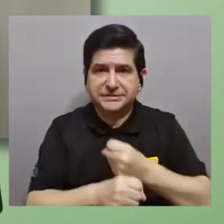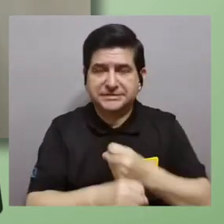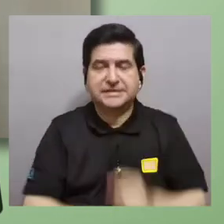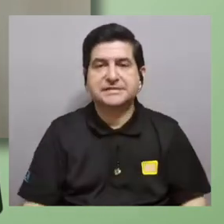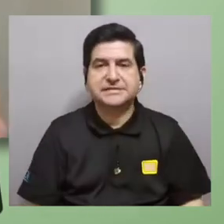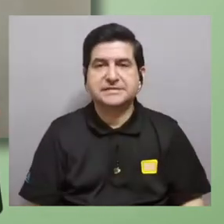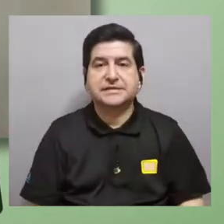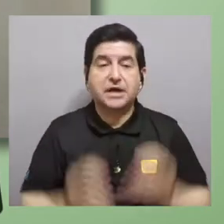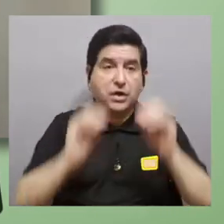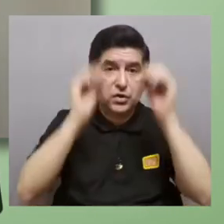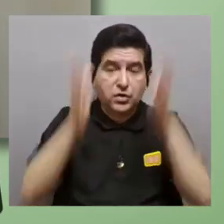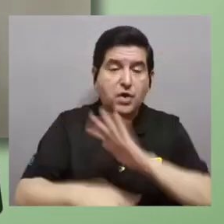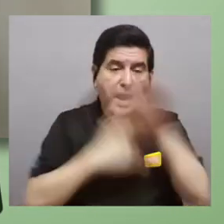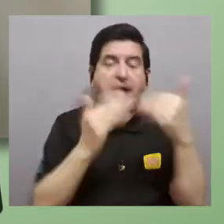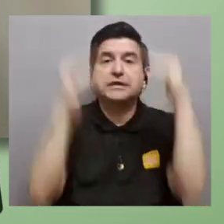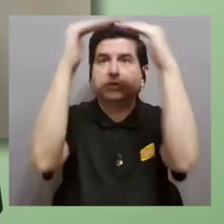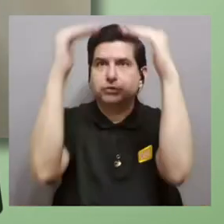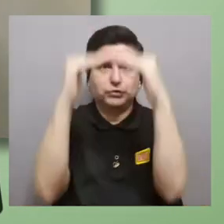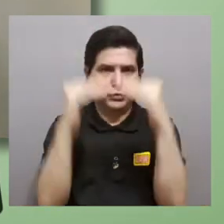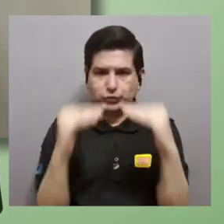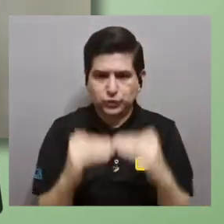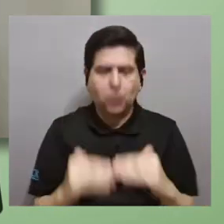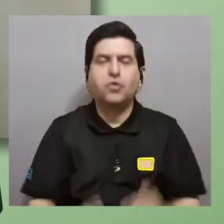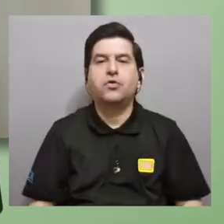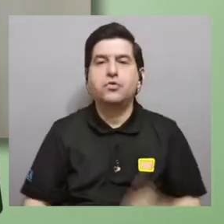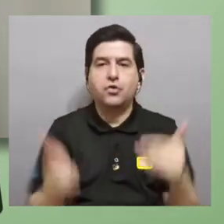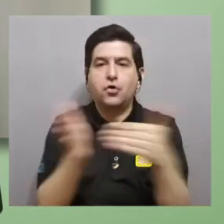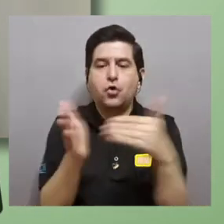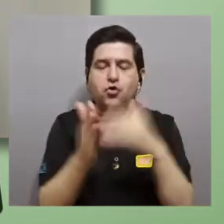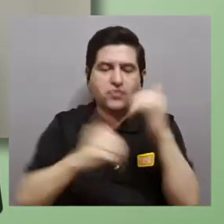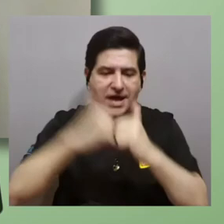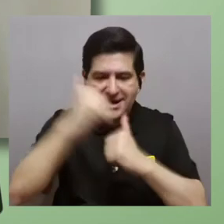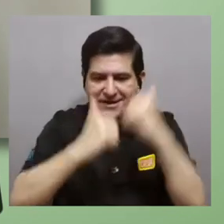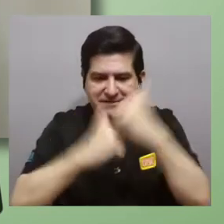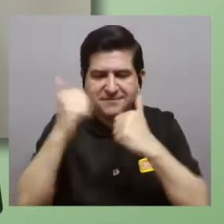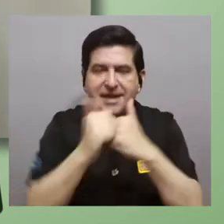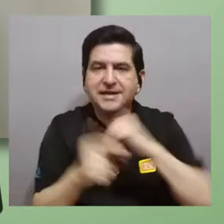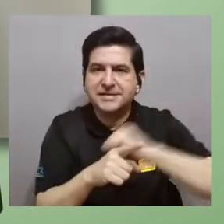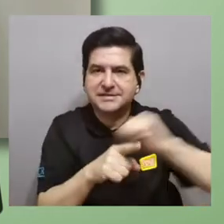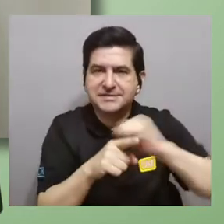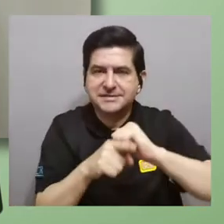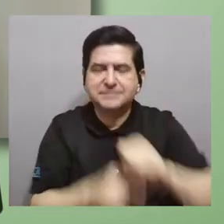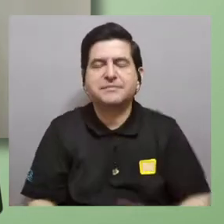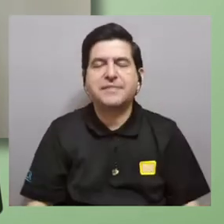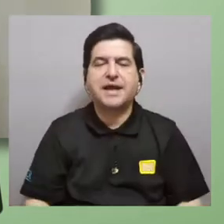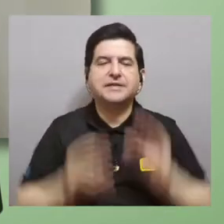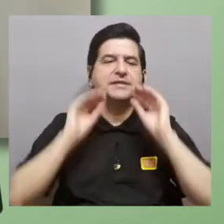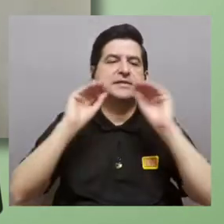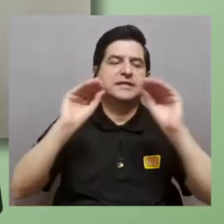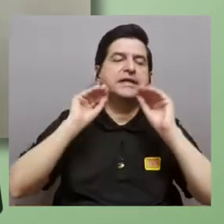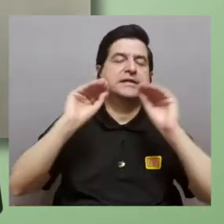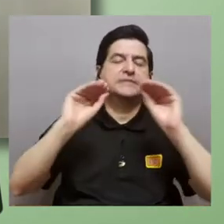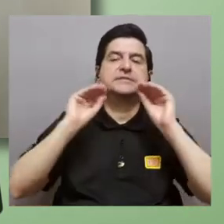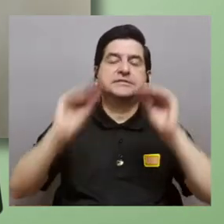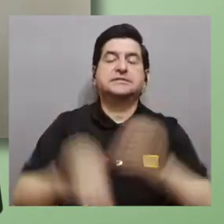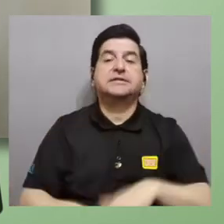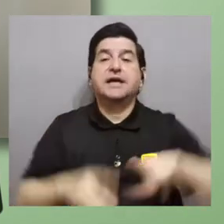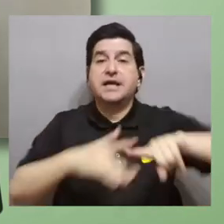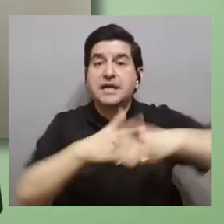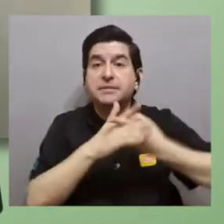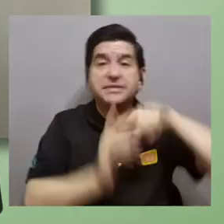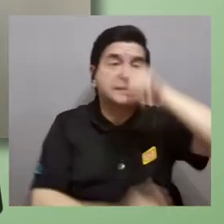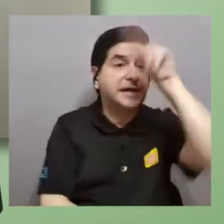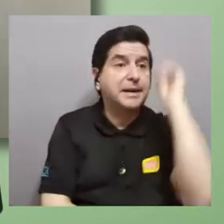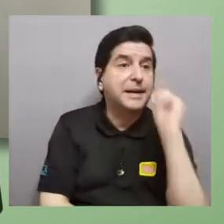docentes a todos los niveles como reestructurar su práctica docente su práctica didáctica y comenzar por las